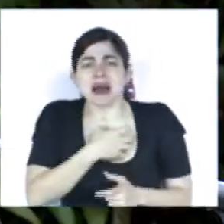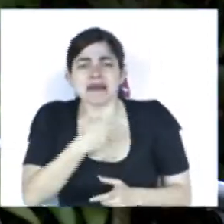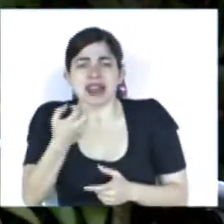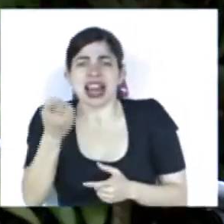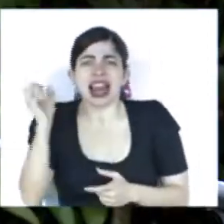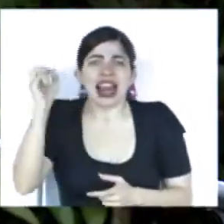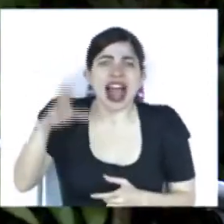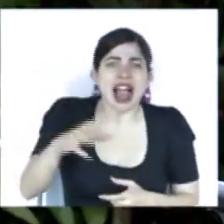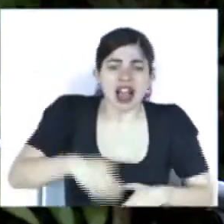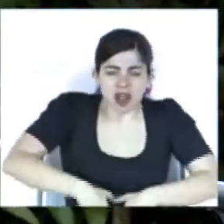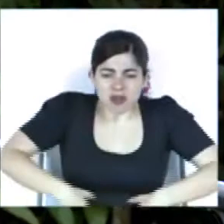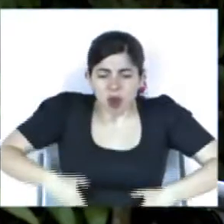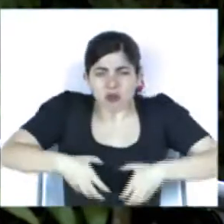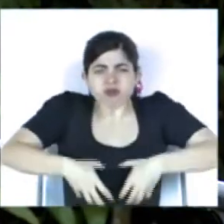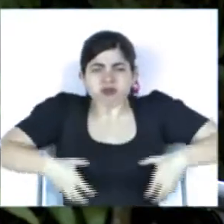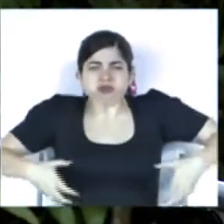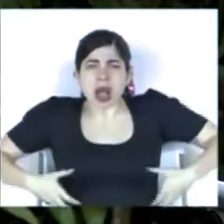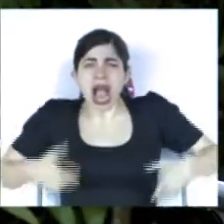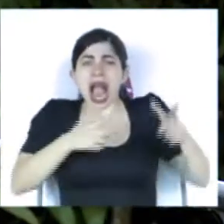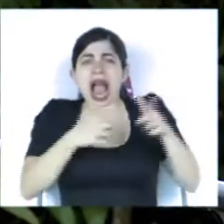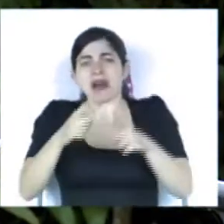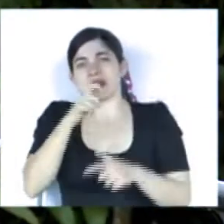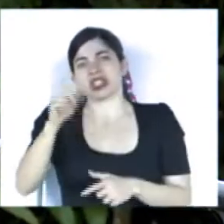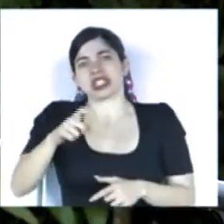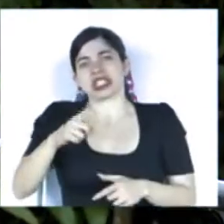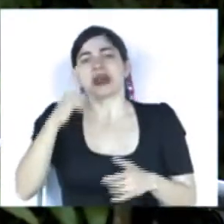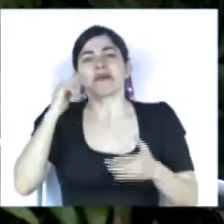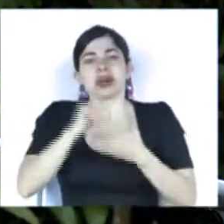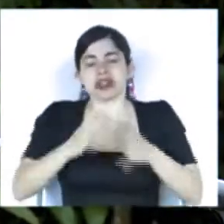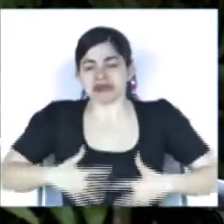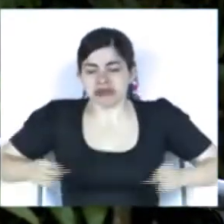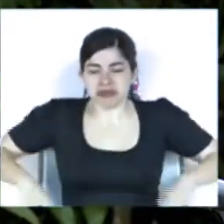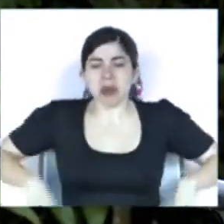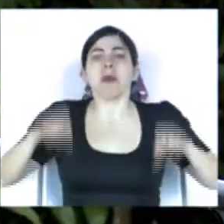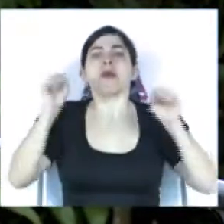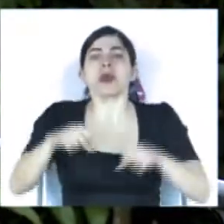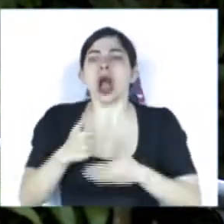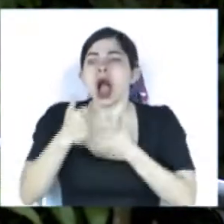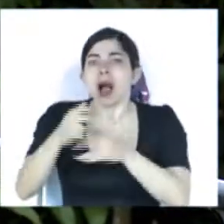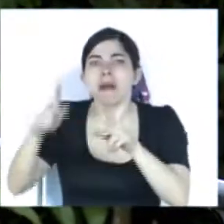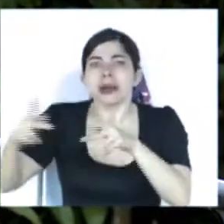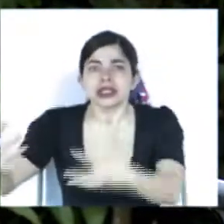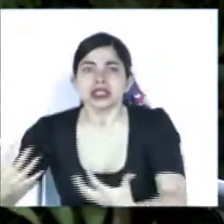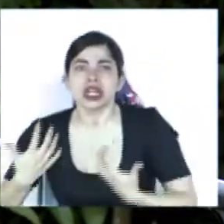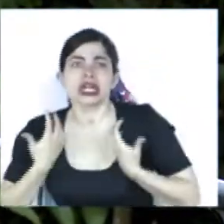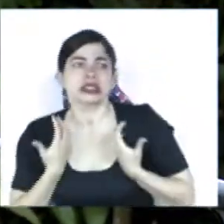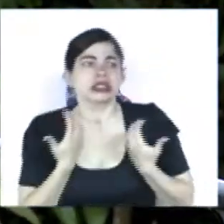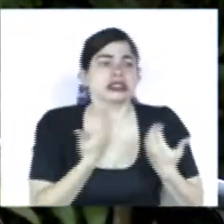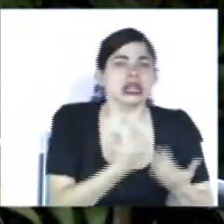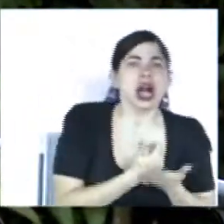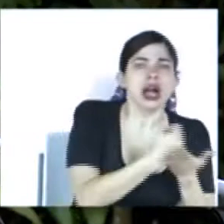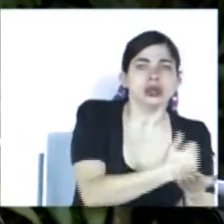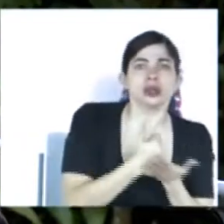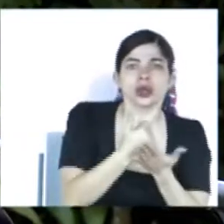o en su cinturón. Por eso pueden llevar a esas personas al resguardo, no requerimos